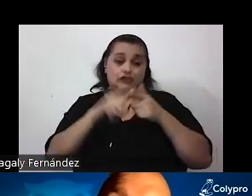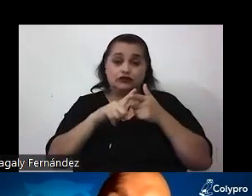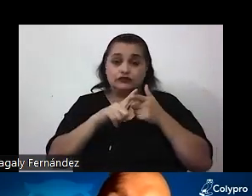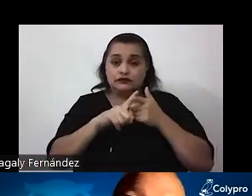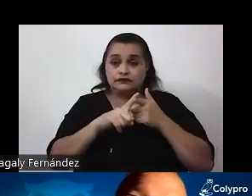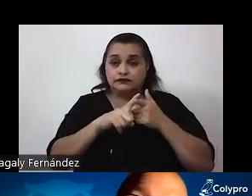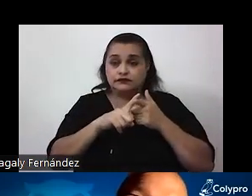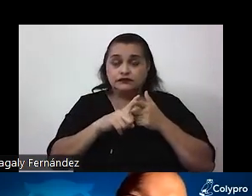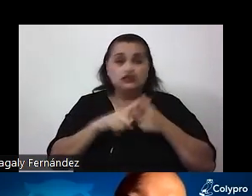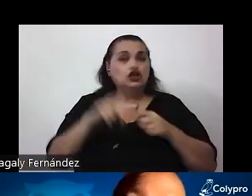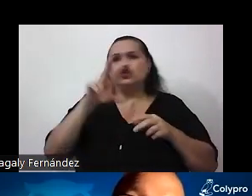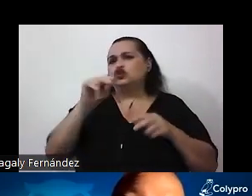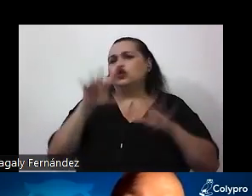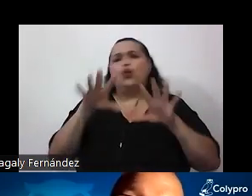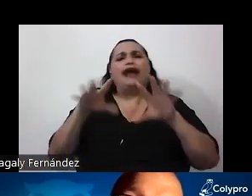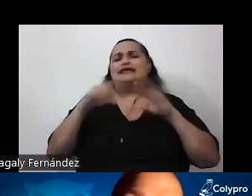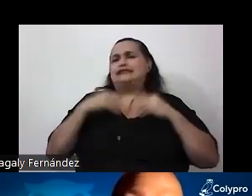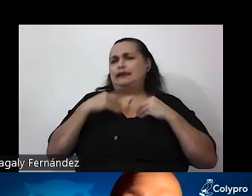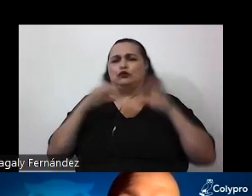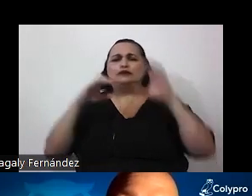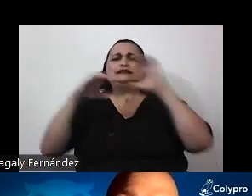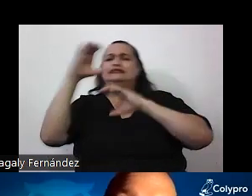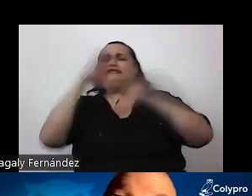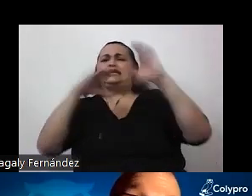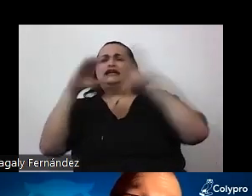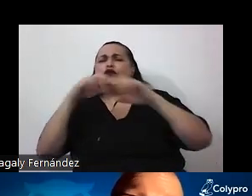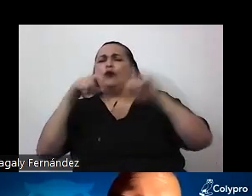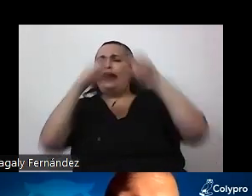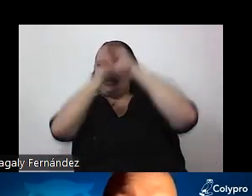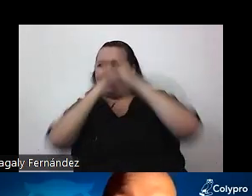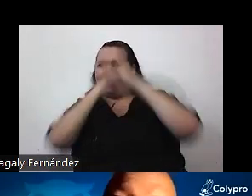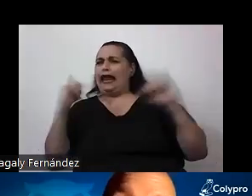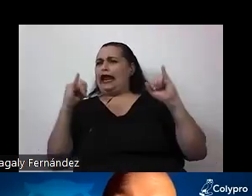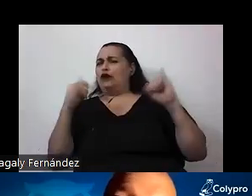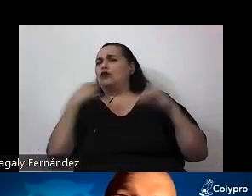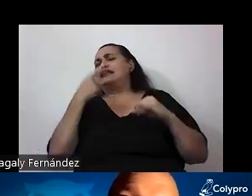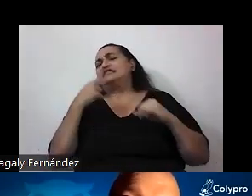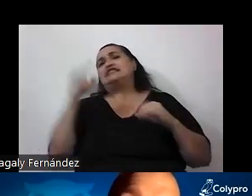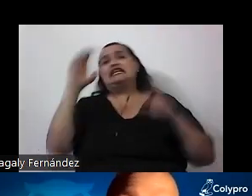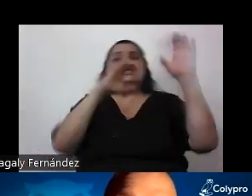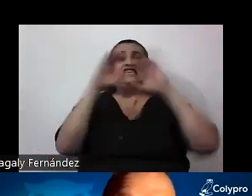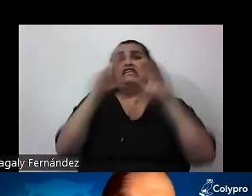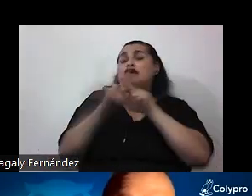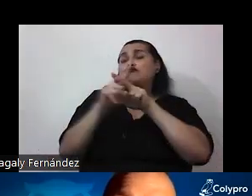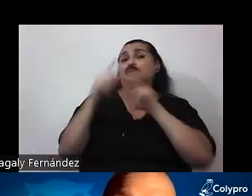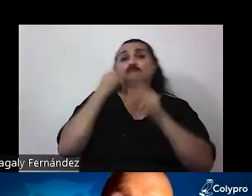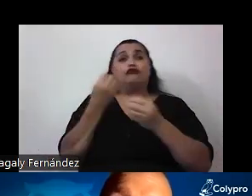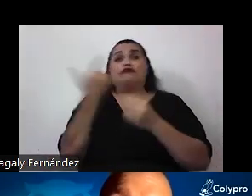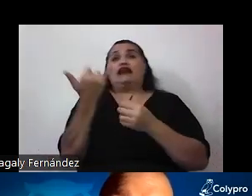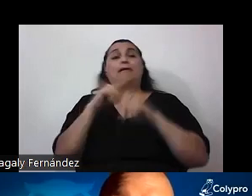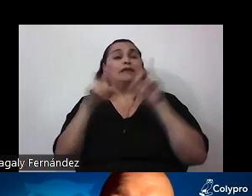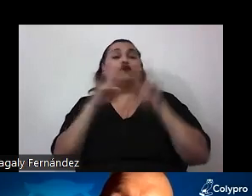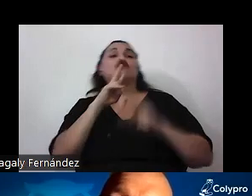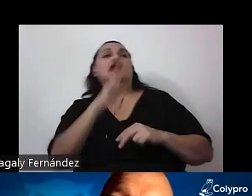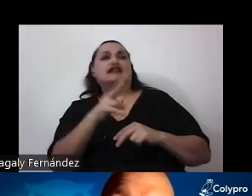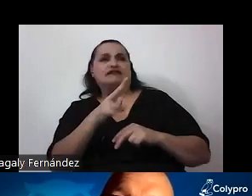no acepto el cientificismo ingenuo que cree que la ciencia es la verdad revelada pero tampoco acepto el relativismo entonces lo que